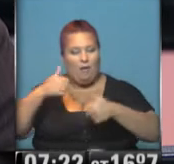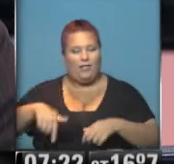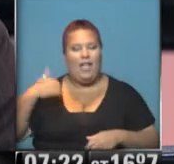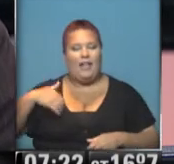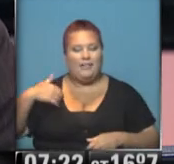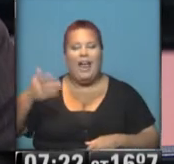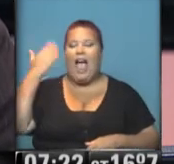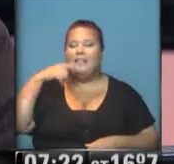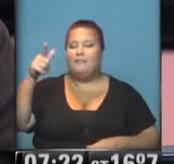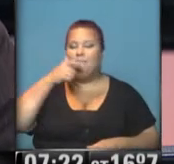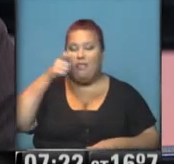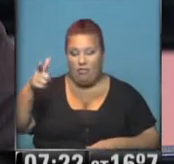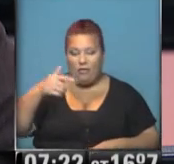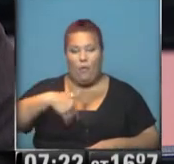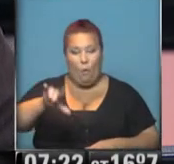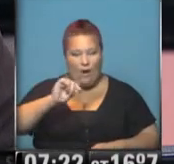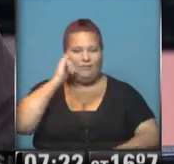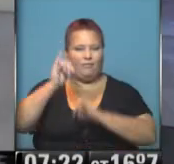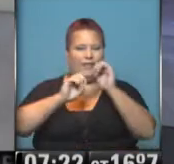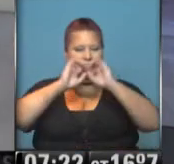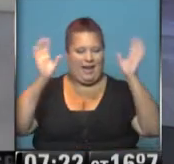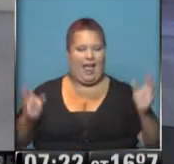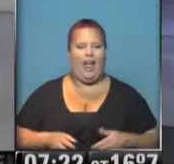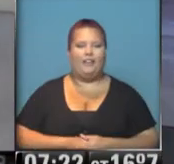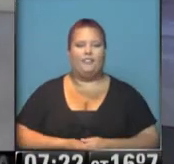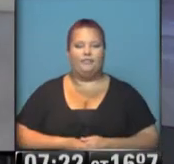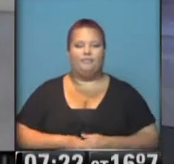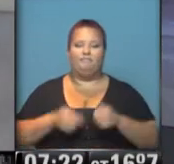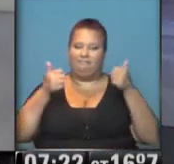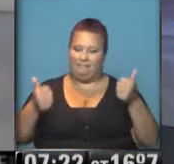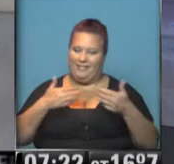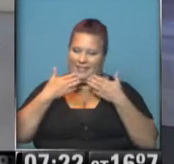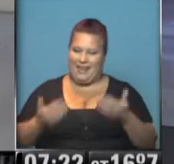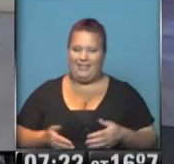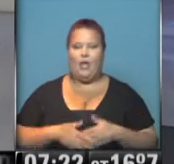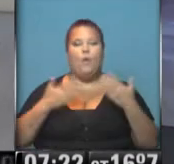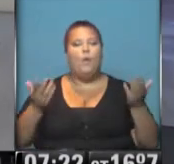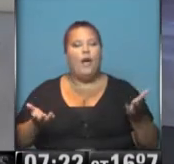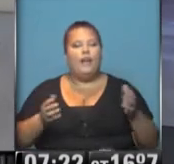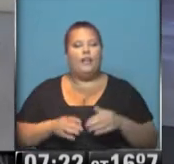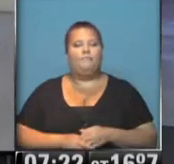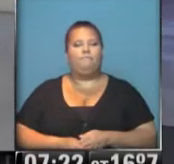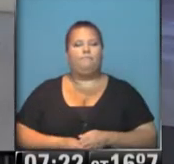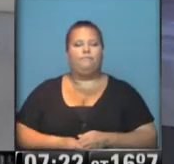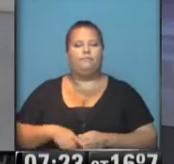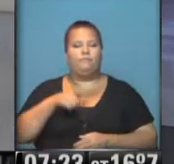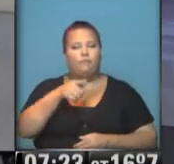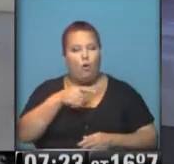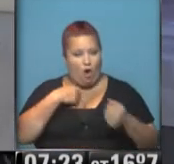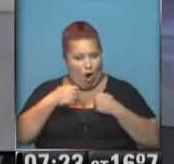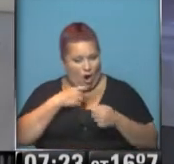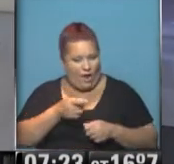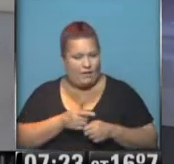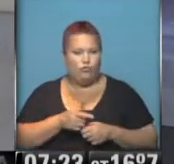fue ayer en Mendoza. Enseguida, todos los detalles. Bien, Juan, gracias. Bueno, a ver, ¿usted corre, Roberto?